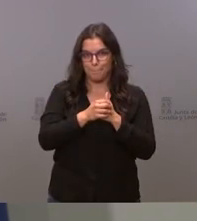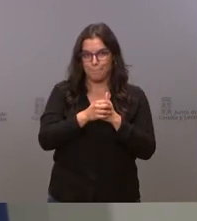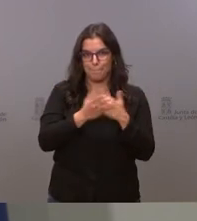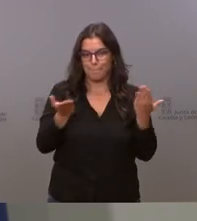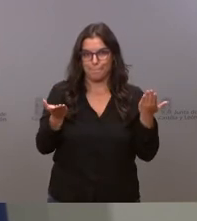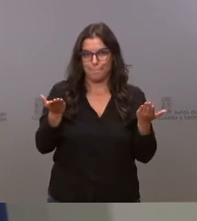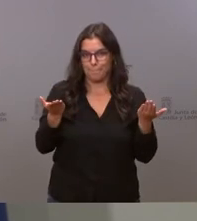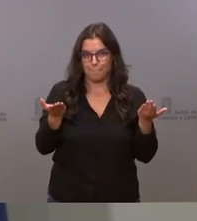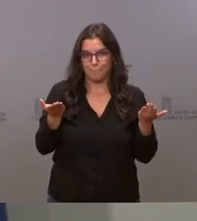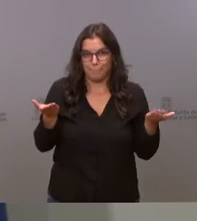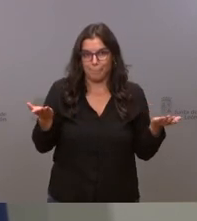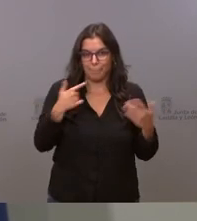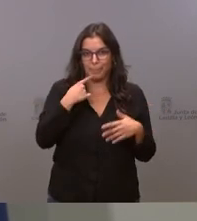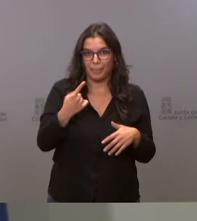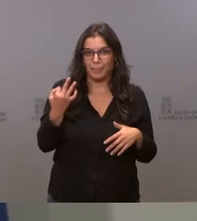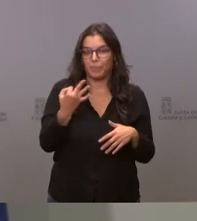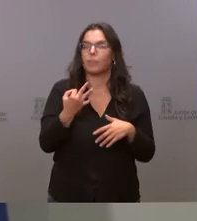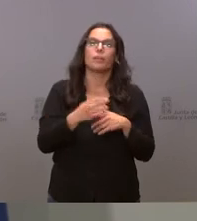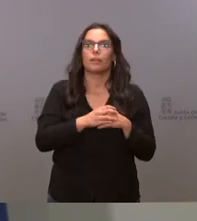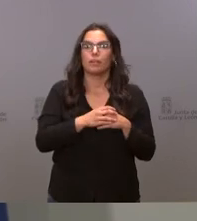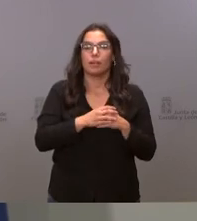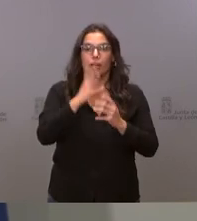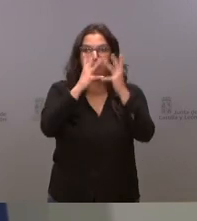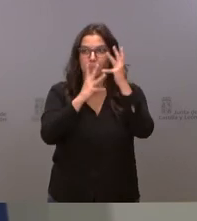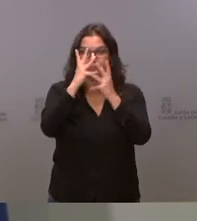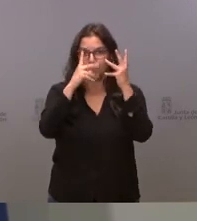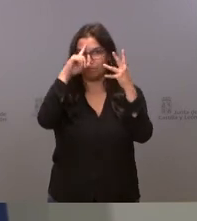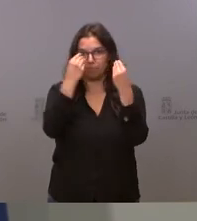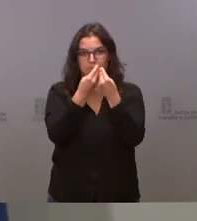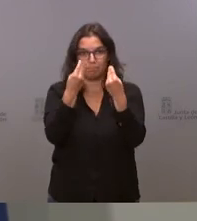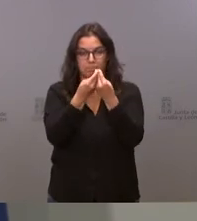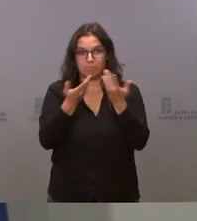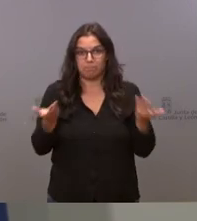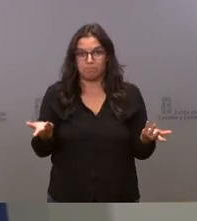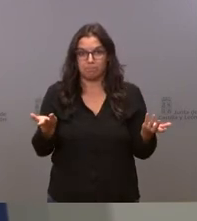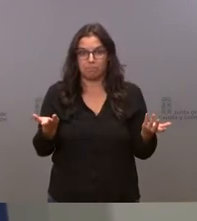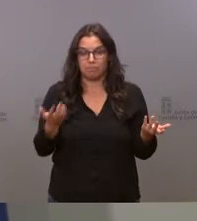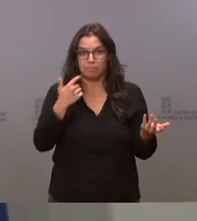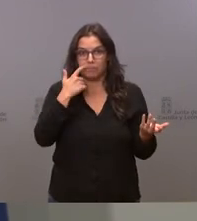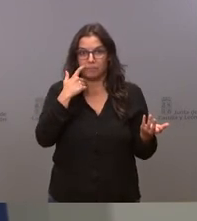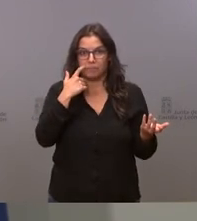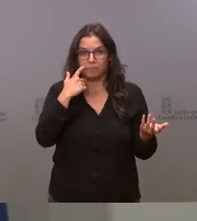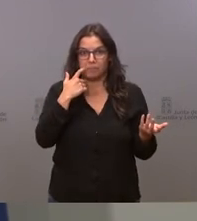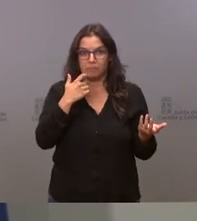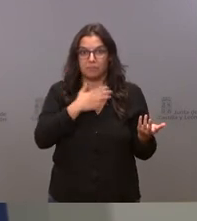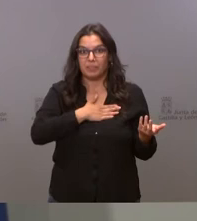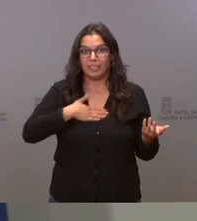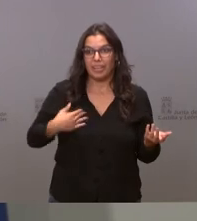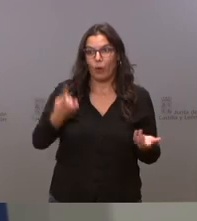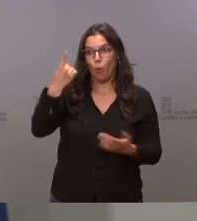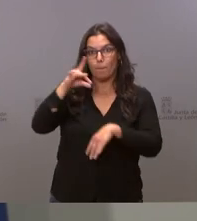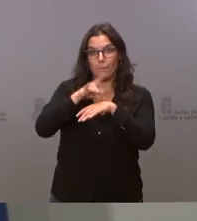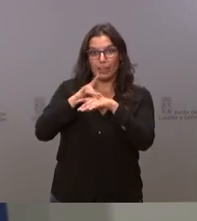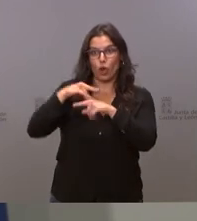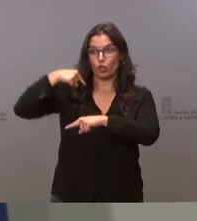he de decirles que a mí es que las matemáticas no me salen si la gente lo que pretende es que el consultor está abierto con un médico todos los días